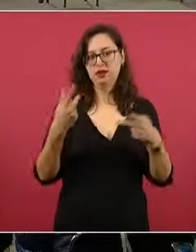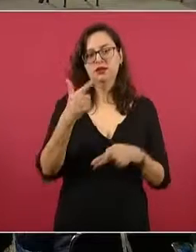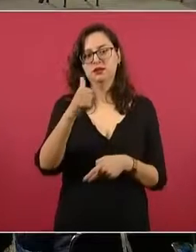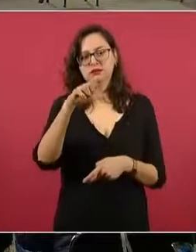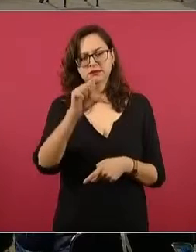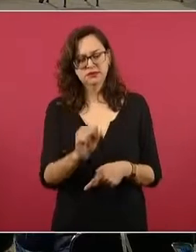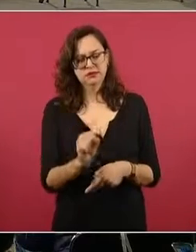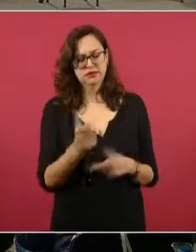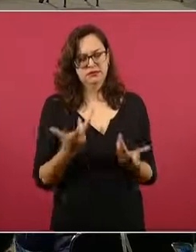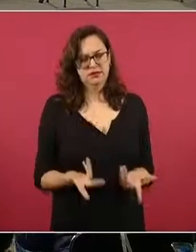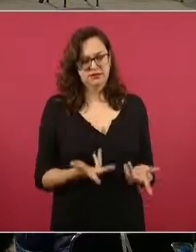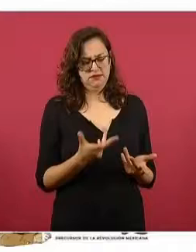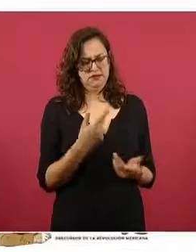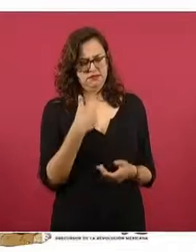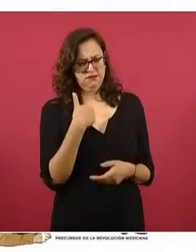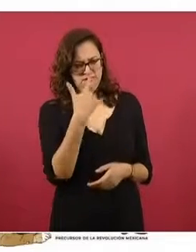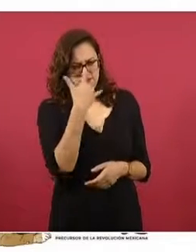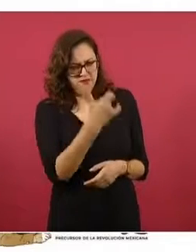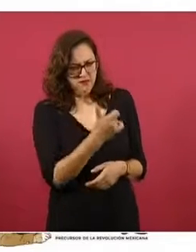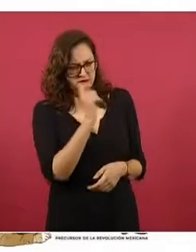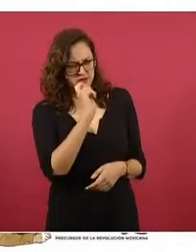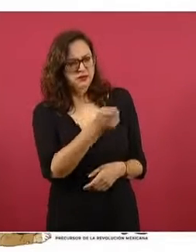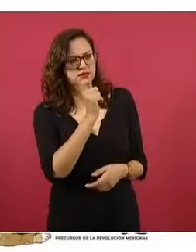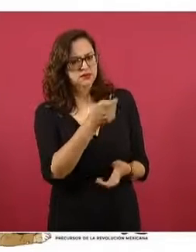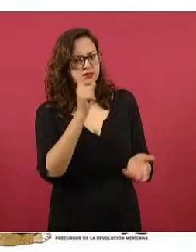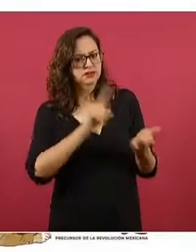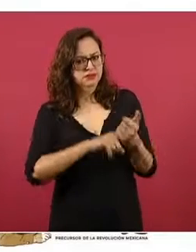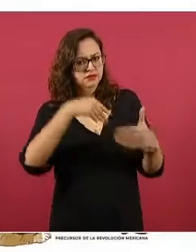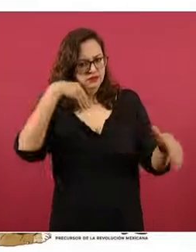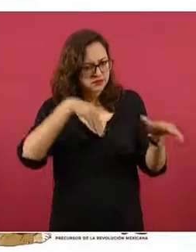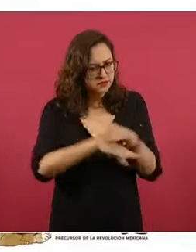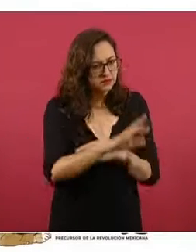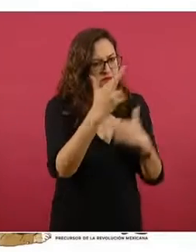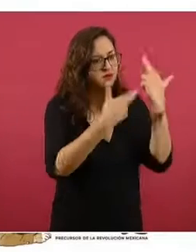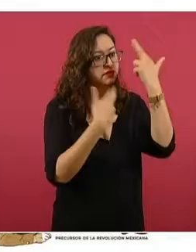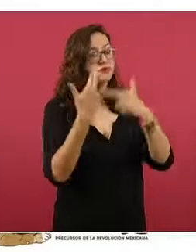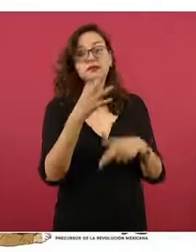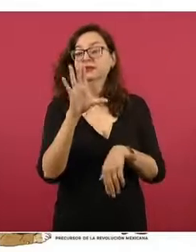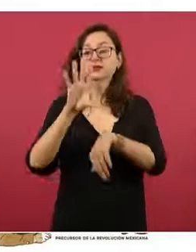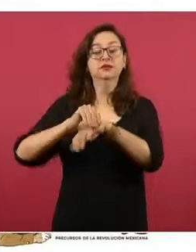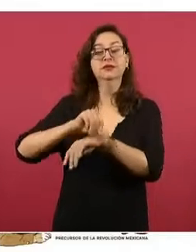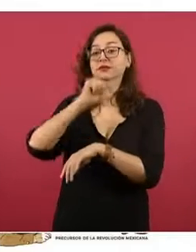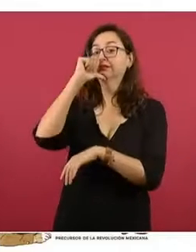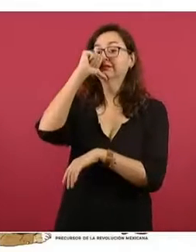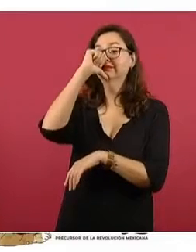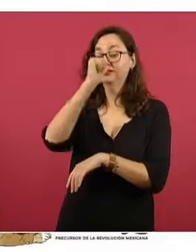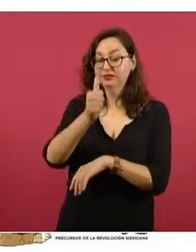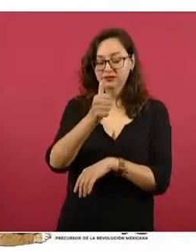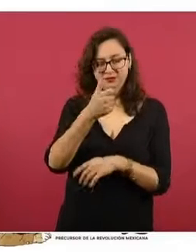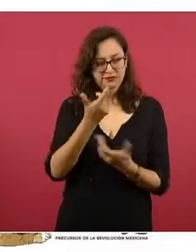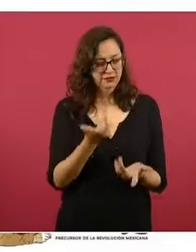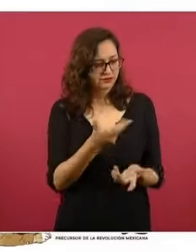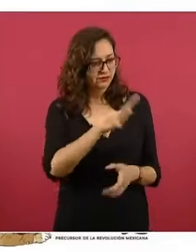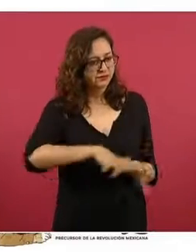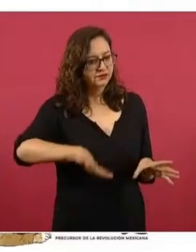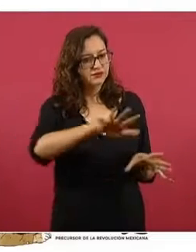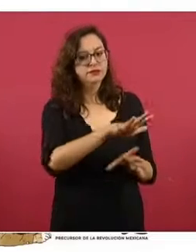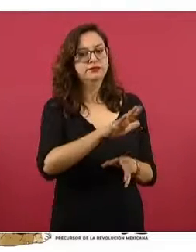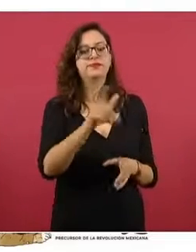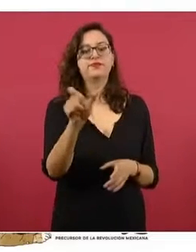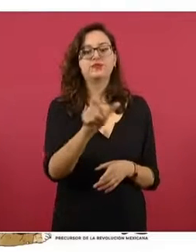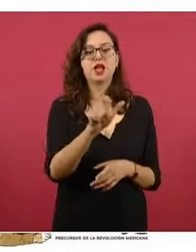precios al público seguro, tampoco estaba dando litros y kilos completos. Esto es en el barrio de